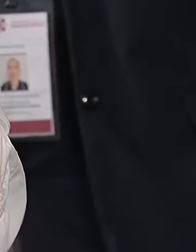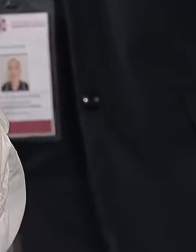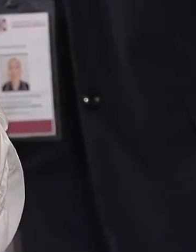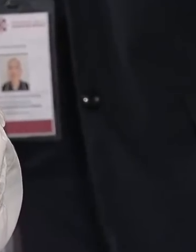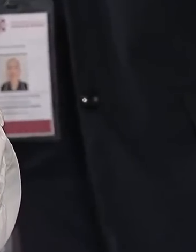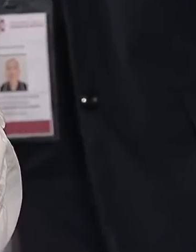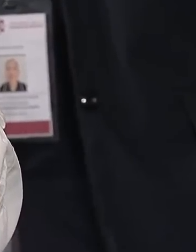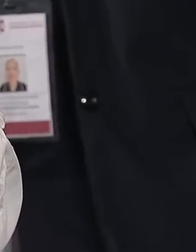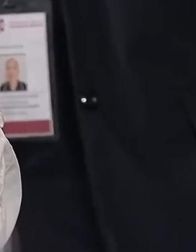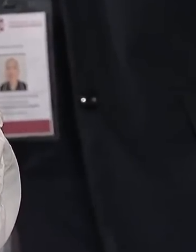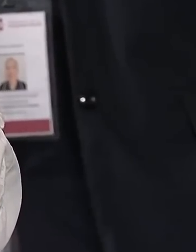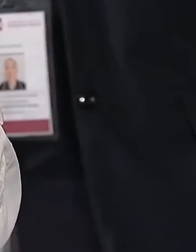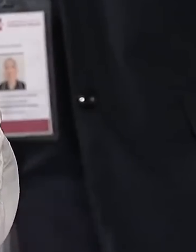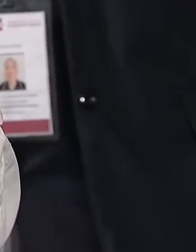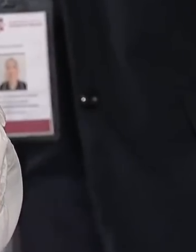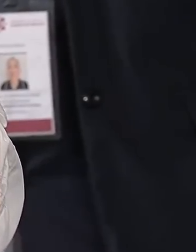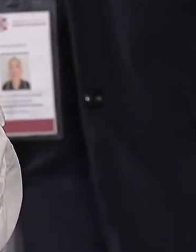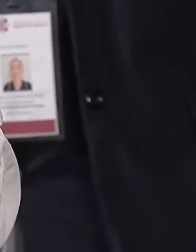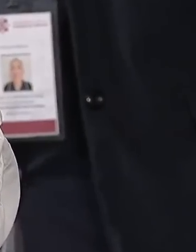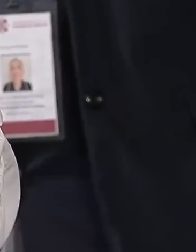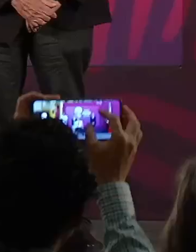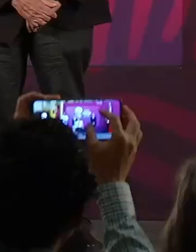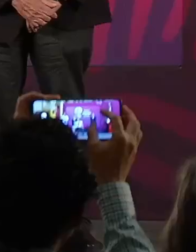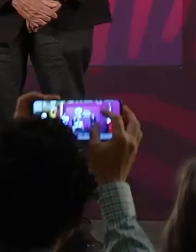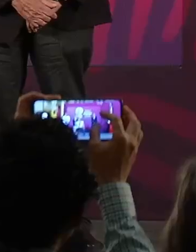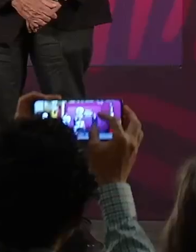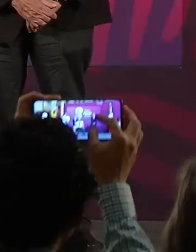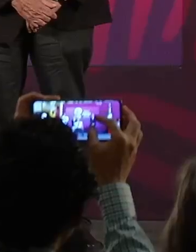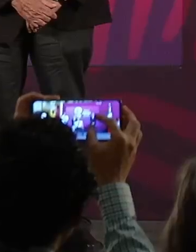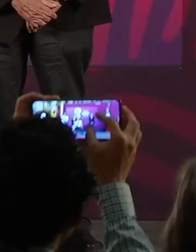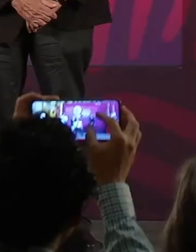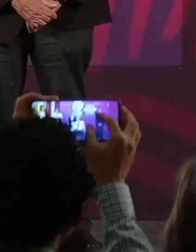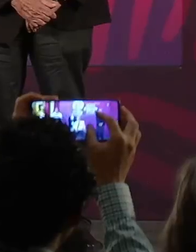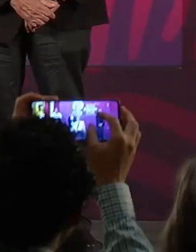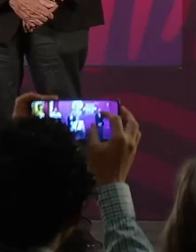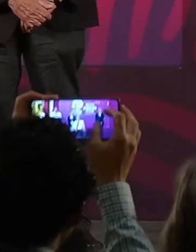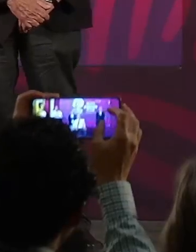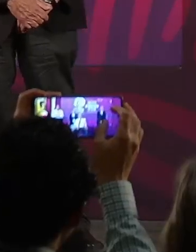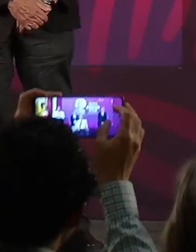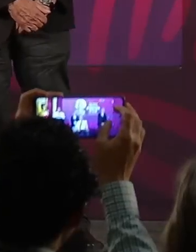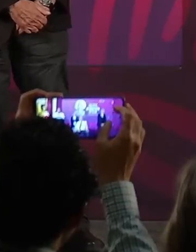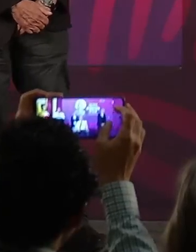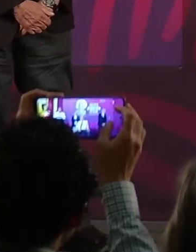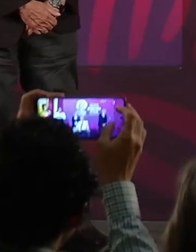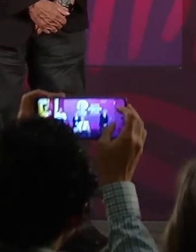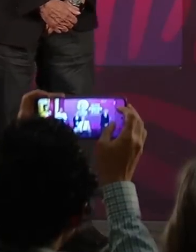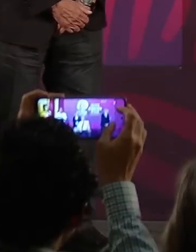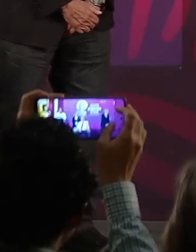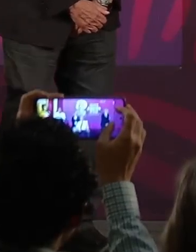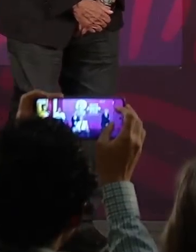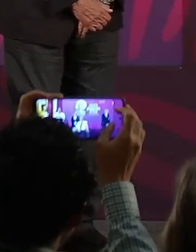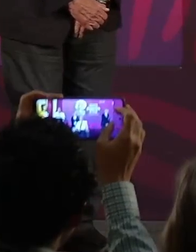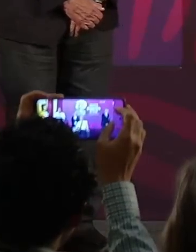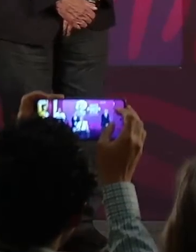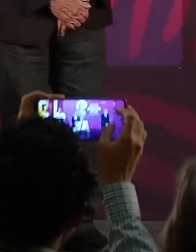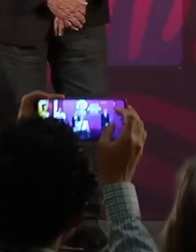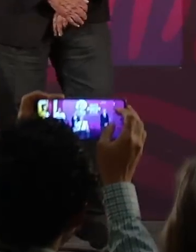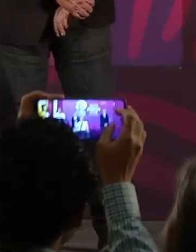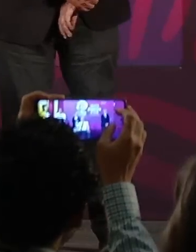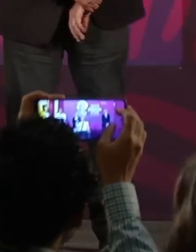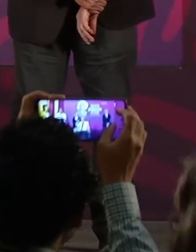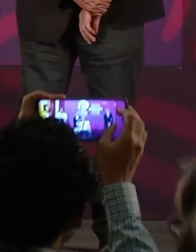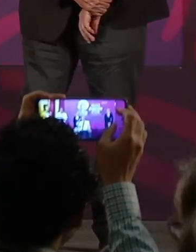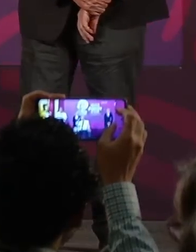Ya se está organizando para que toda esta temporada se